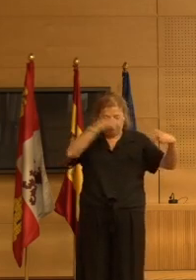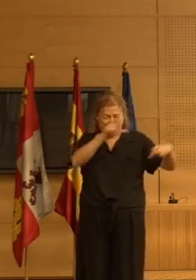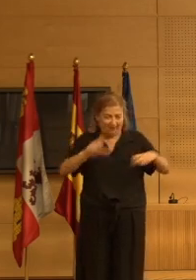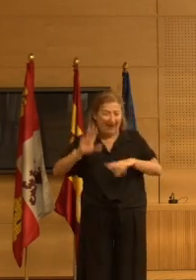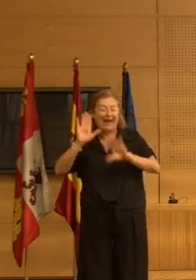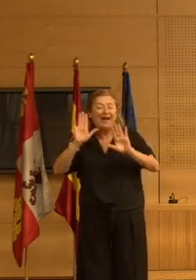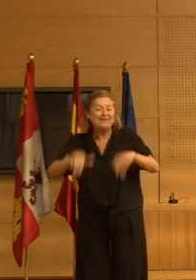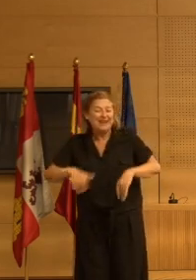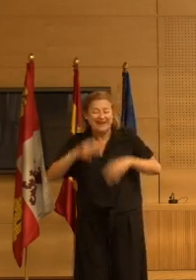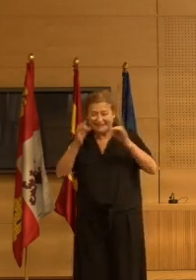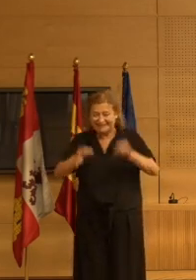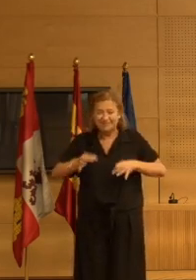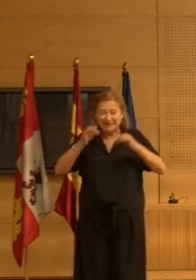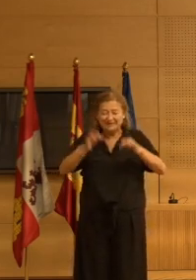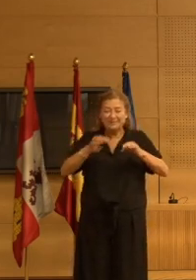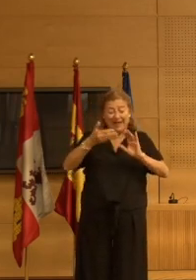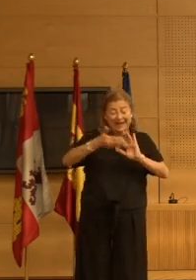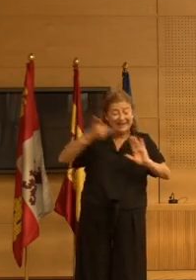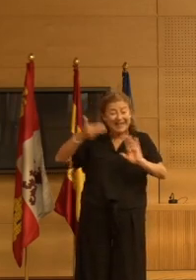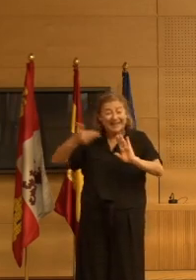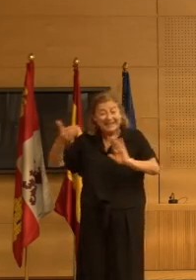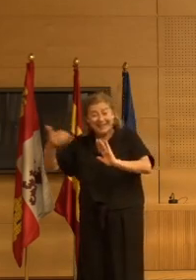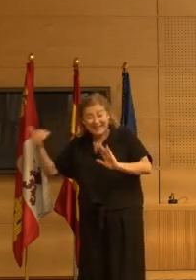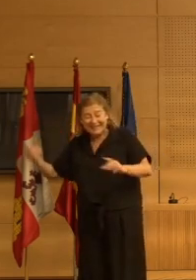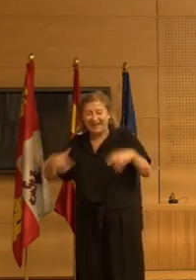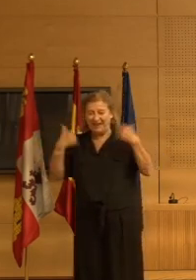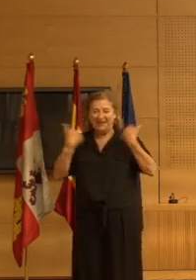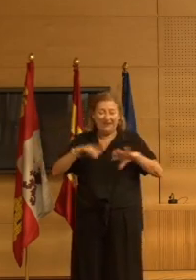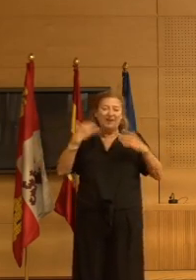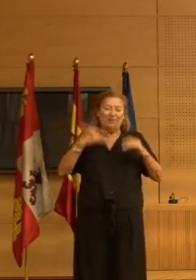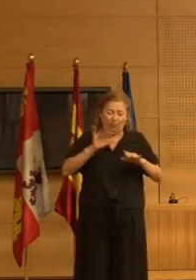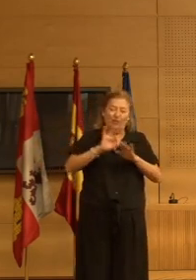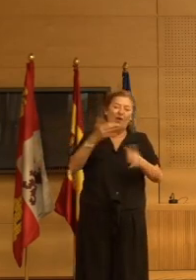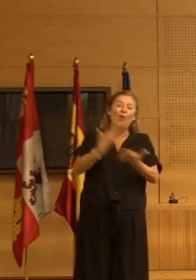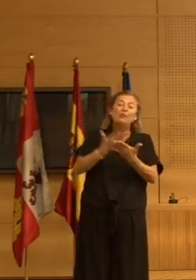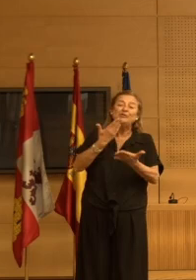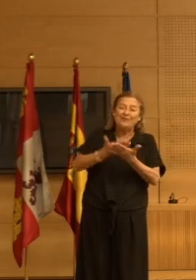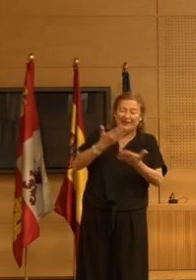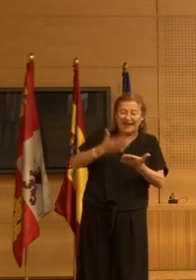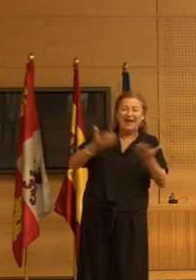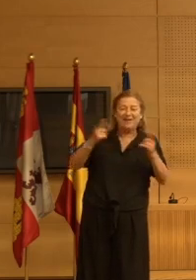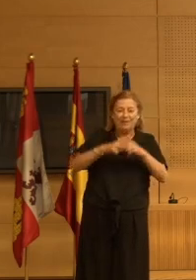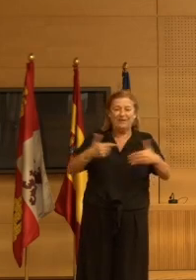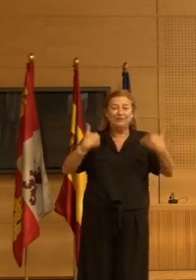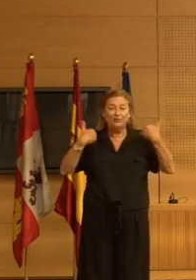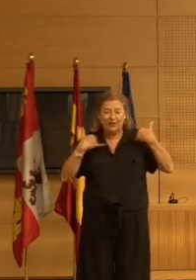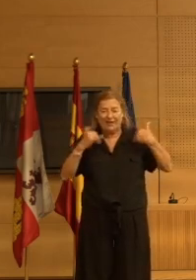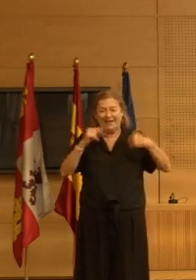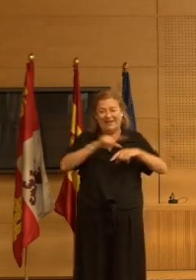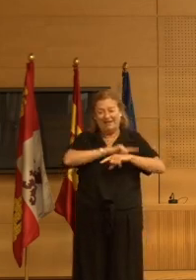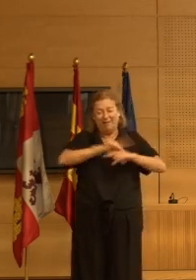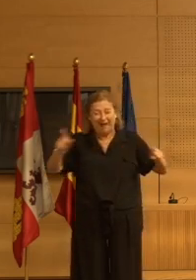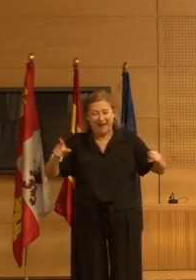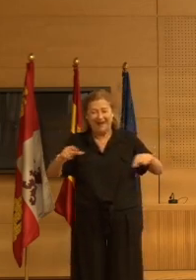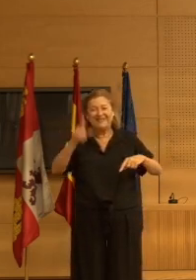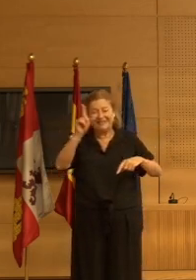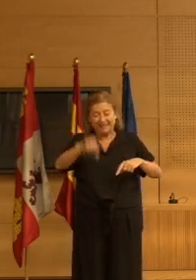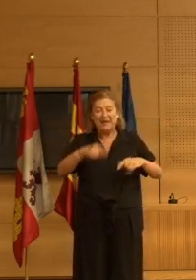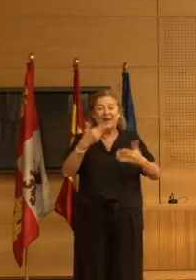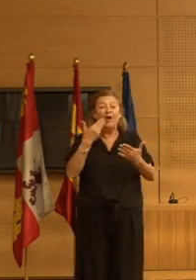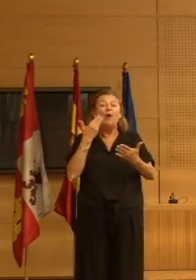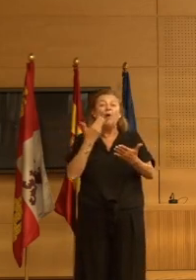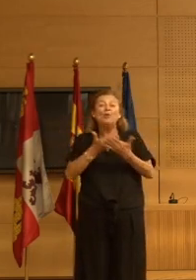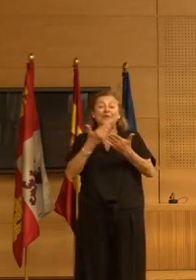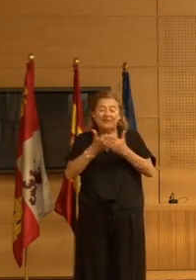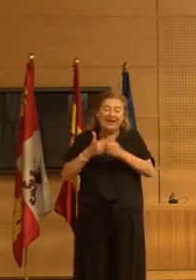siempre se siente la retirada y eso un poco parece que justifica ese discurso ya está hiperaprendido justifica al médico